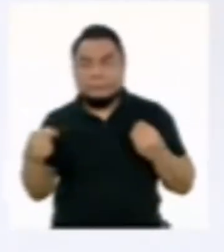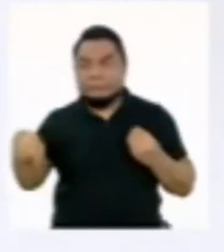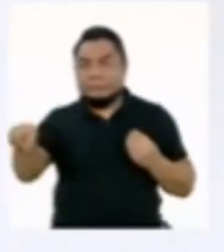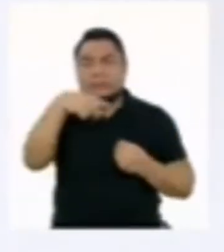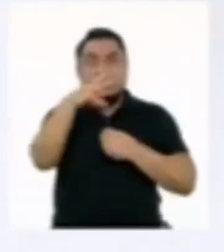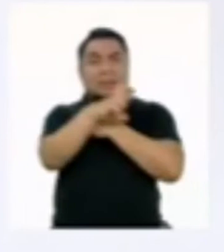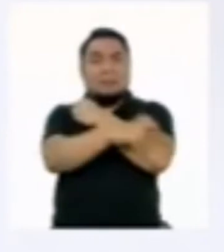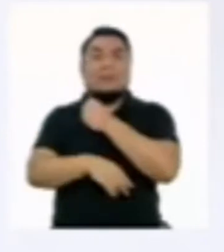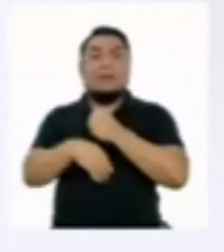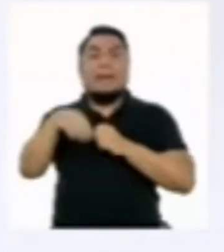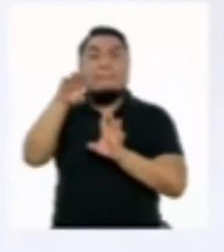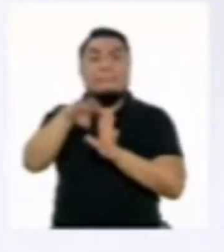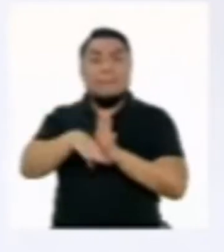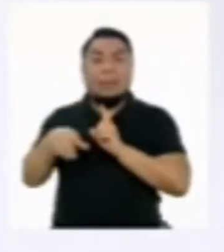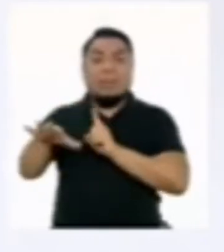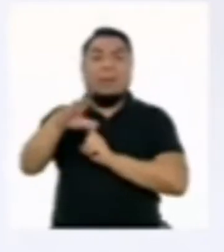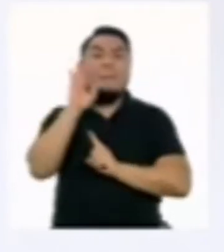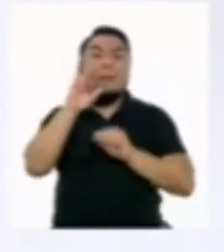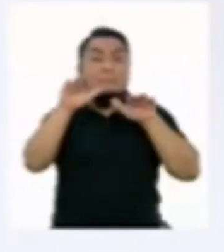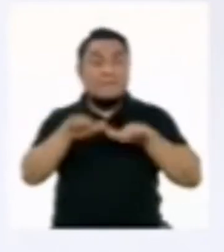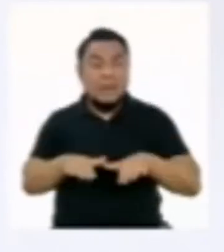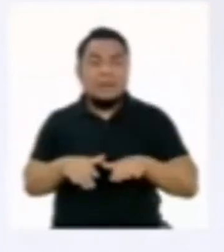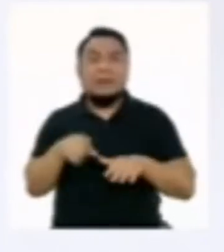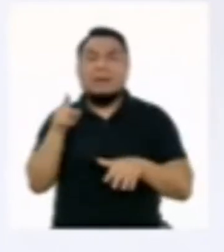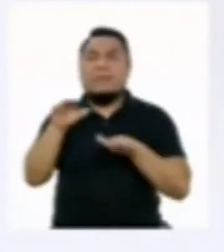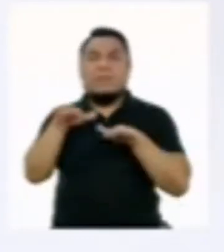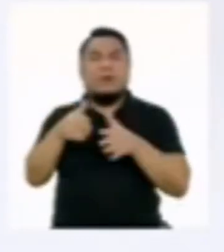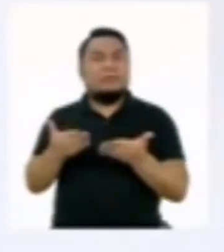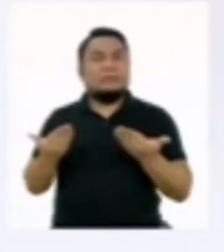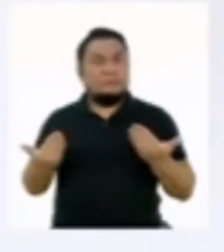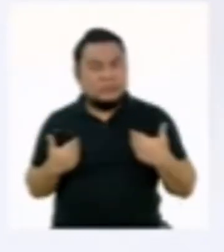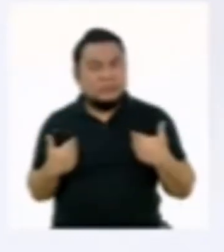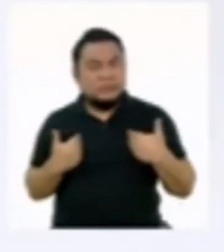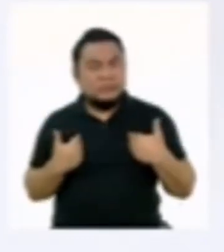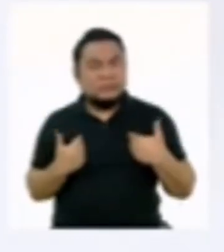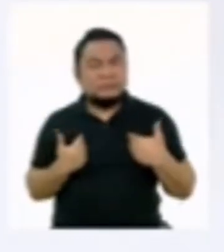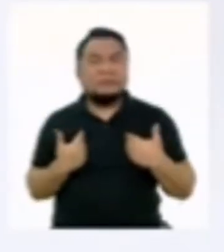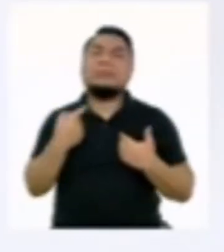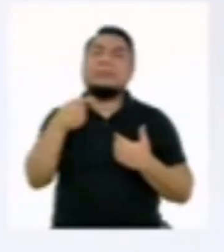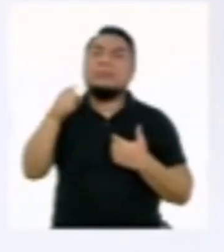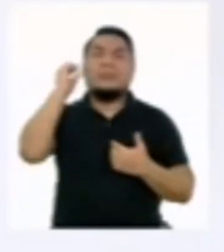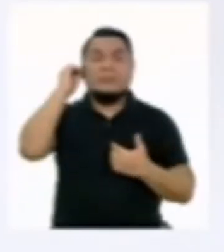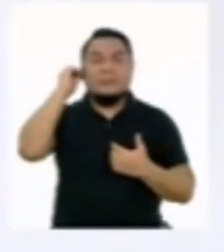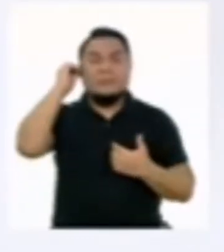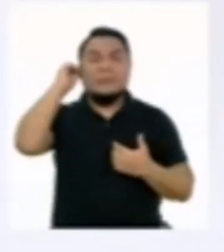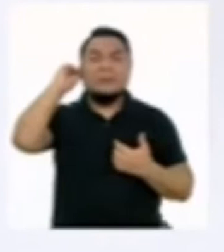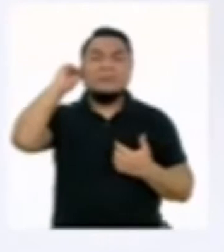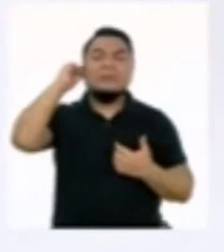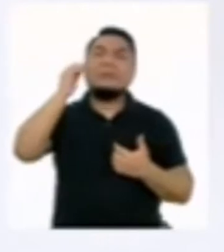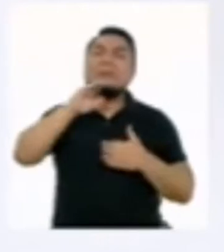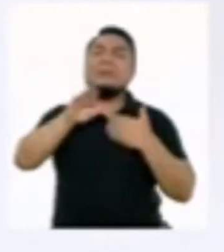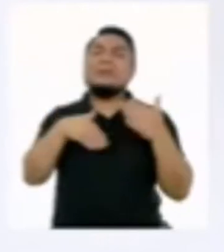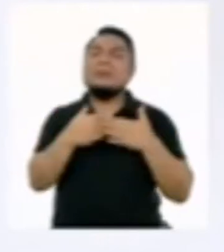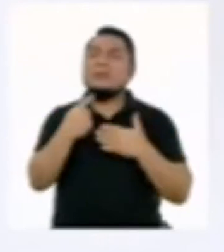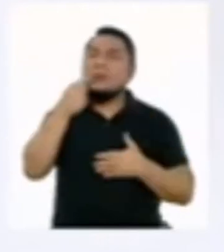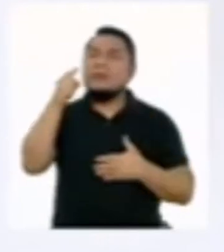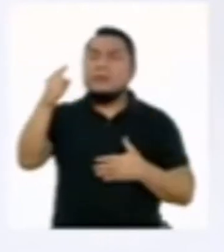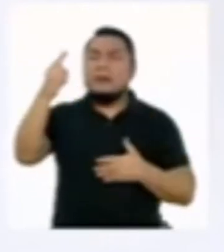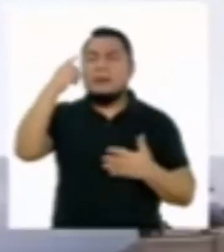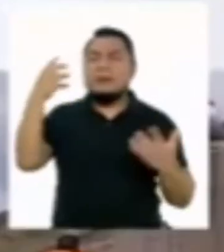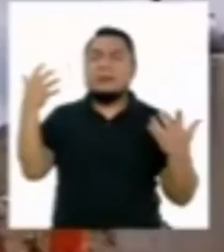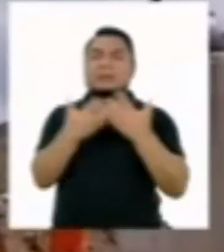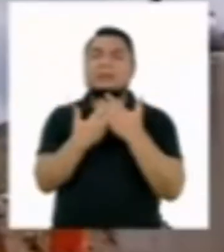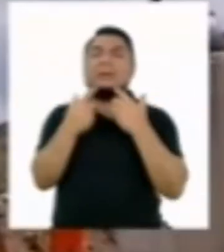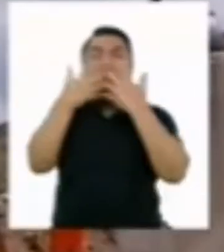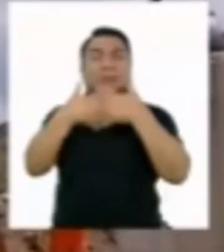que los países que menos contaminan son los que menos recursos tienen. Por el contrario, las mayores catástrofes ecológicas suelen estar